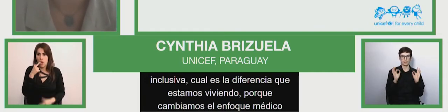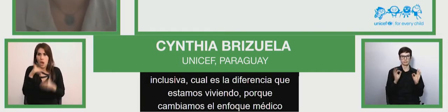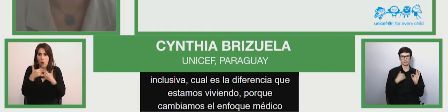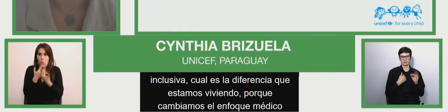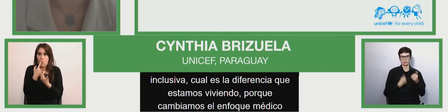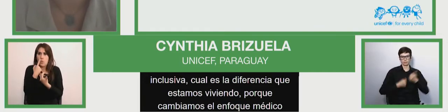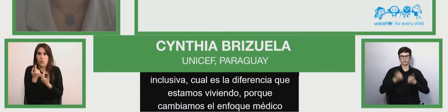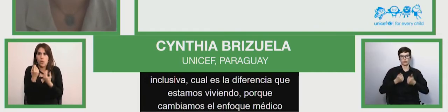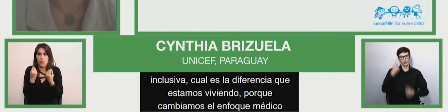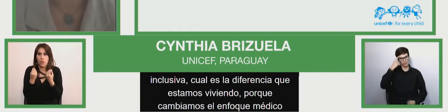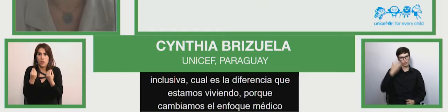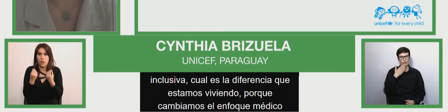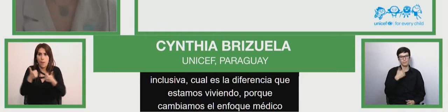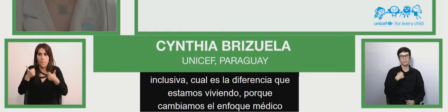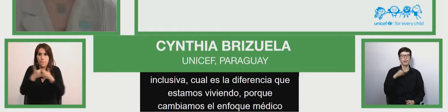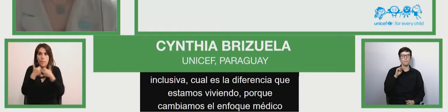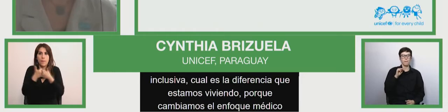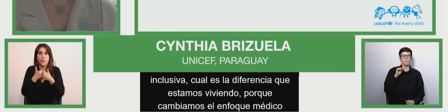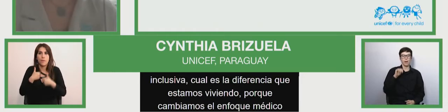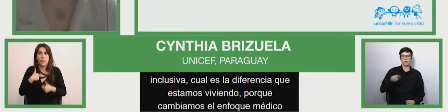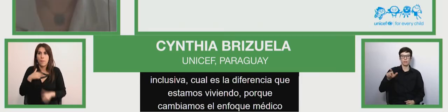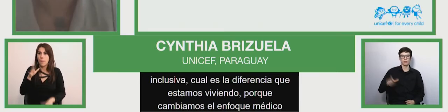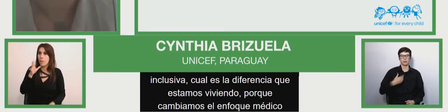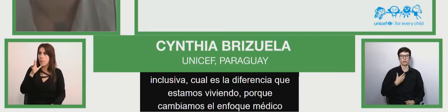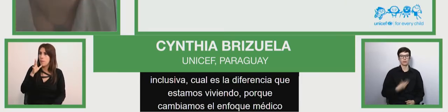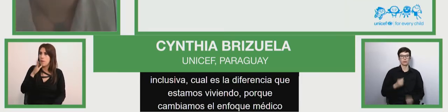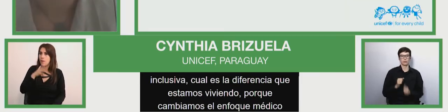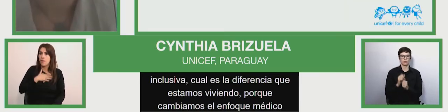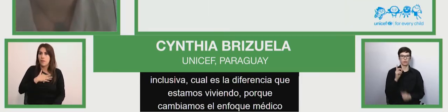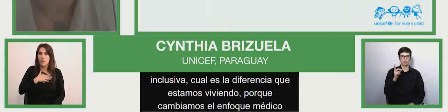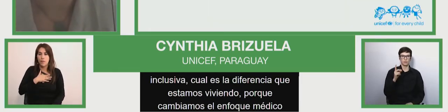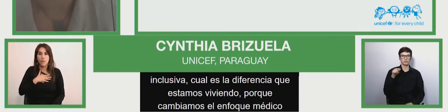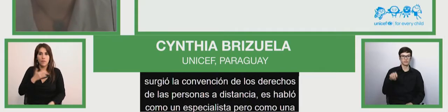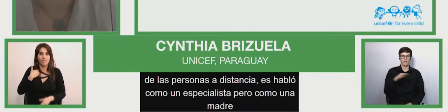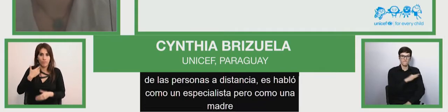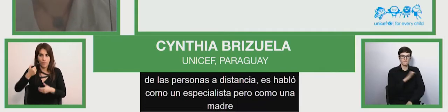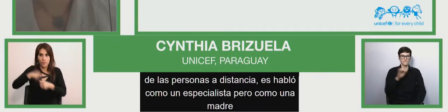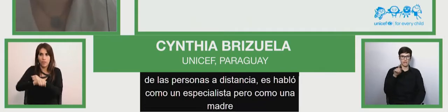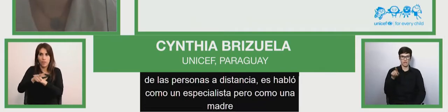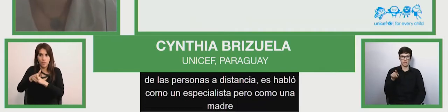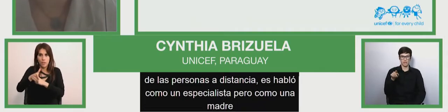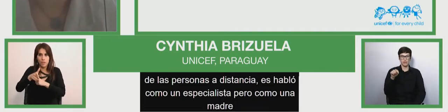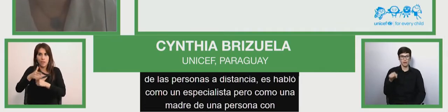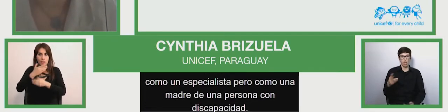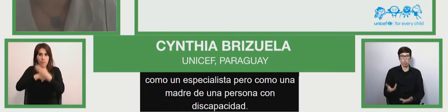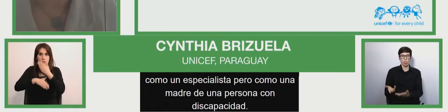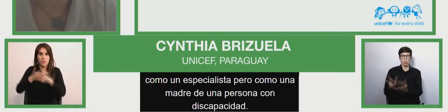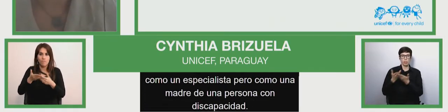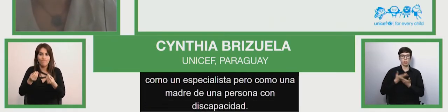persona con discapacidad. Entonces, esta fe fundamental es la que nos lleva